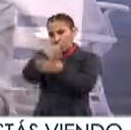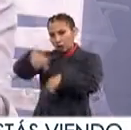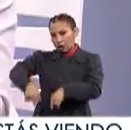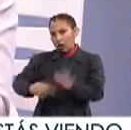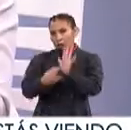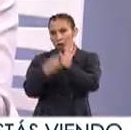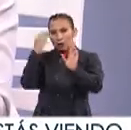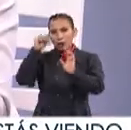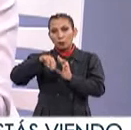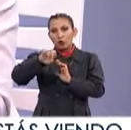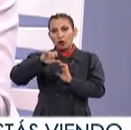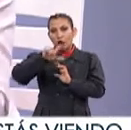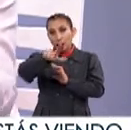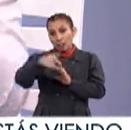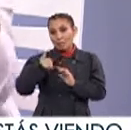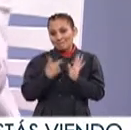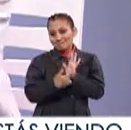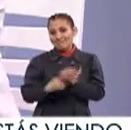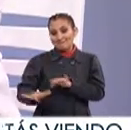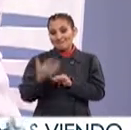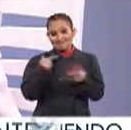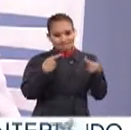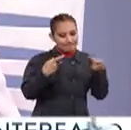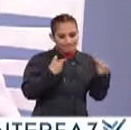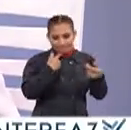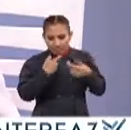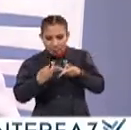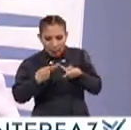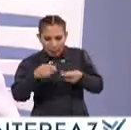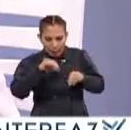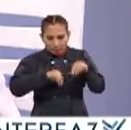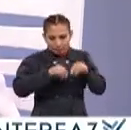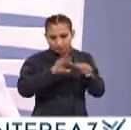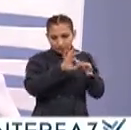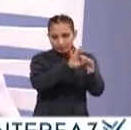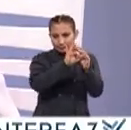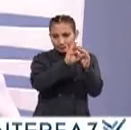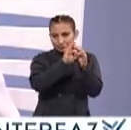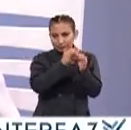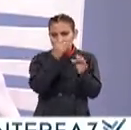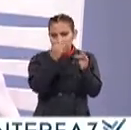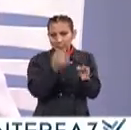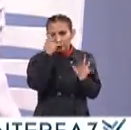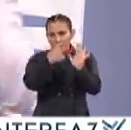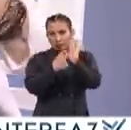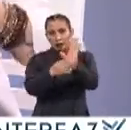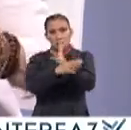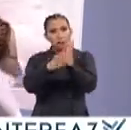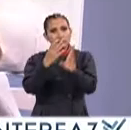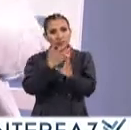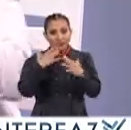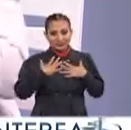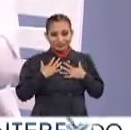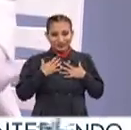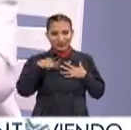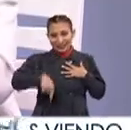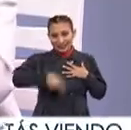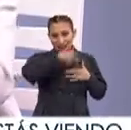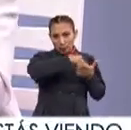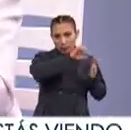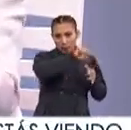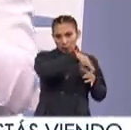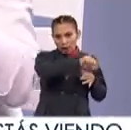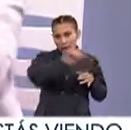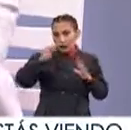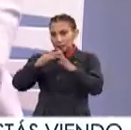presentándose En la Museo Nacional de Arte Entonces Estamos haciendo Ese tipo de Alianzas estratégicas Para tener cosas Tanto nosotros En nuestra sede